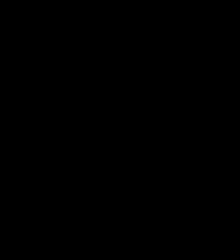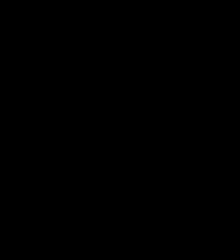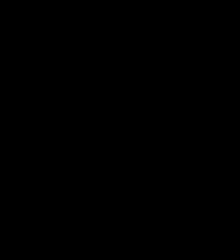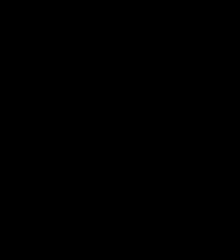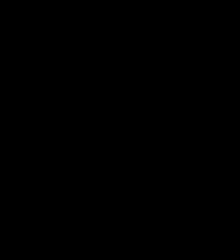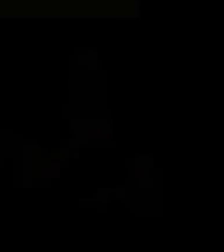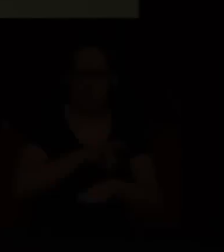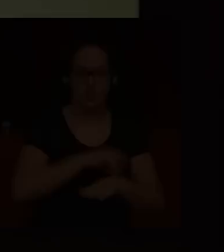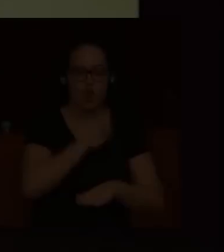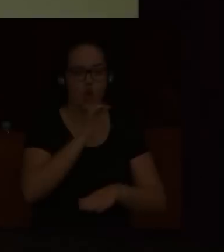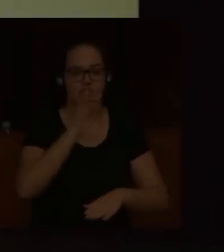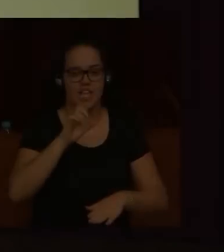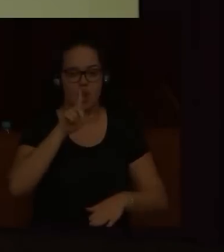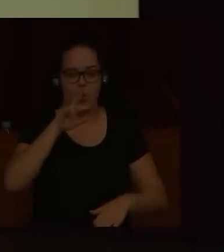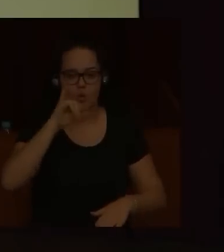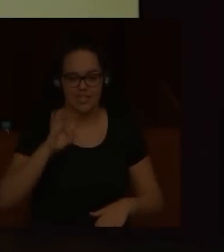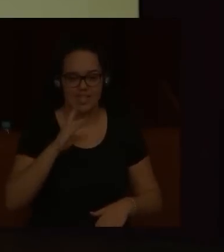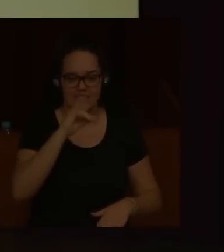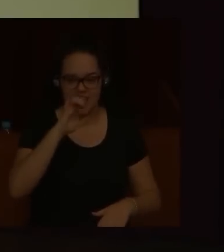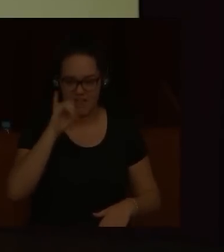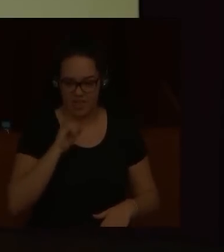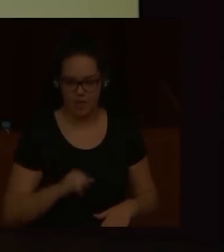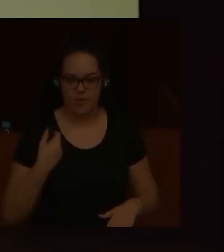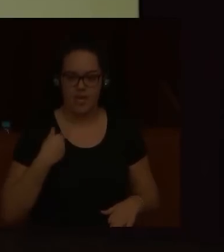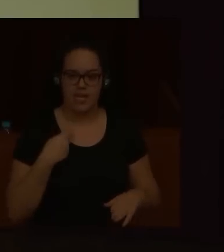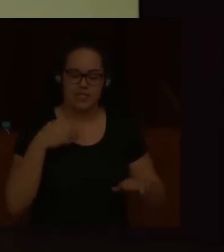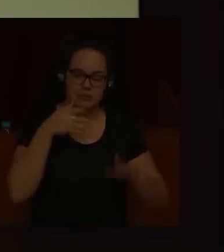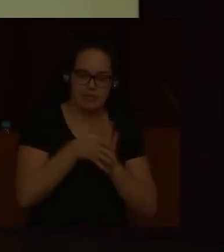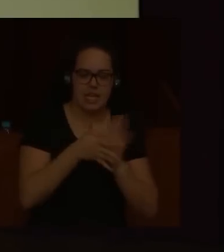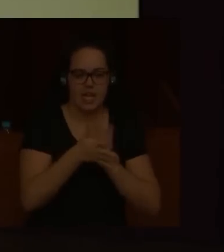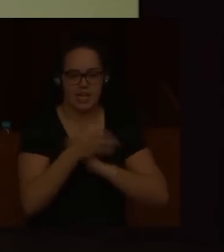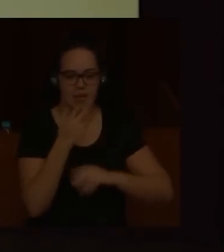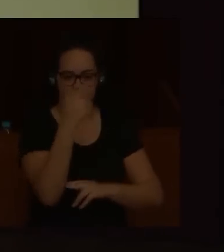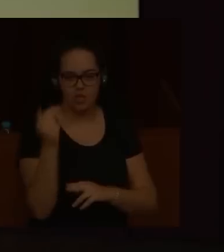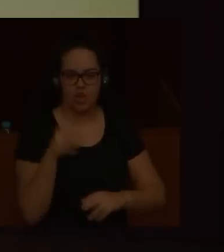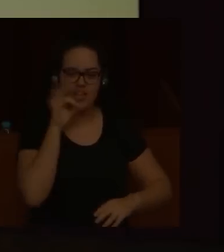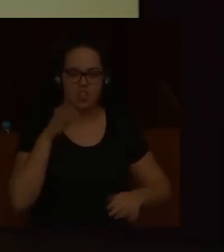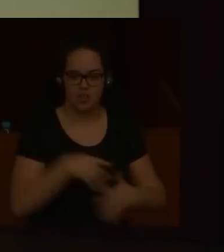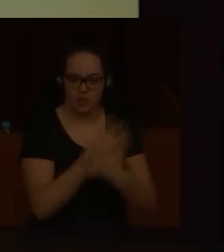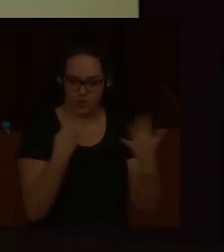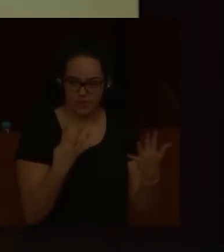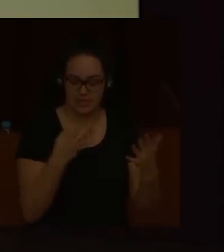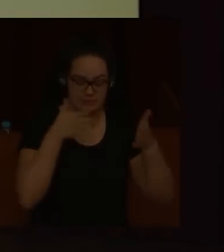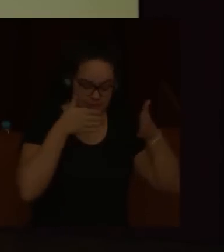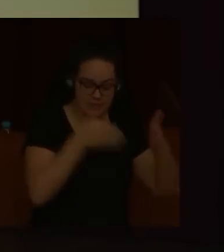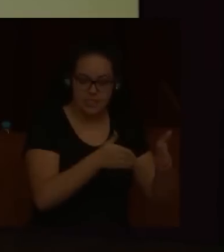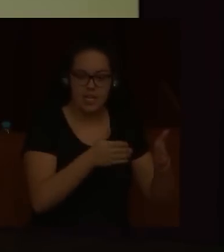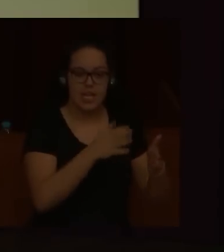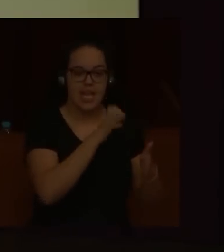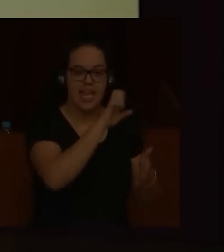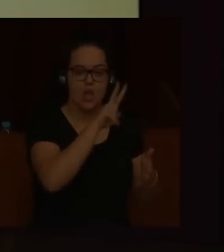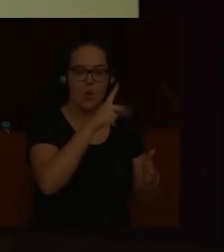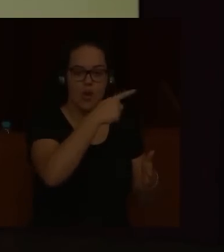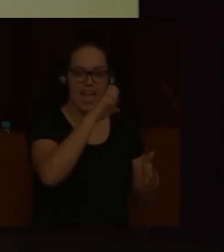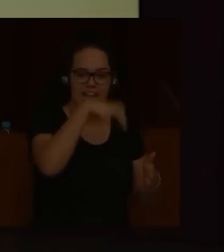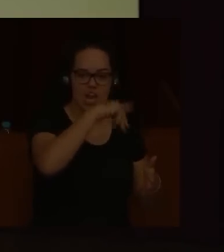Díez. Nadie mejor que él para referirse a un pintor del siglo XIX. En particular, a Eugenio Lucas, un pintor